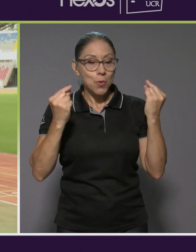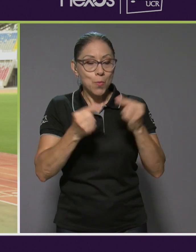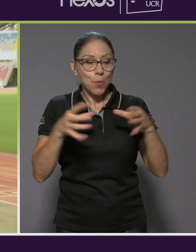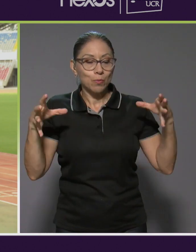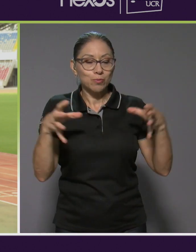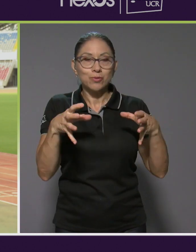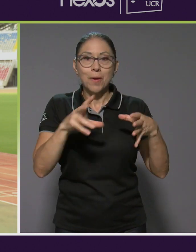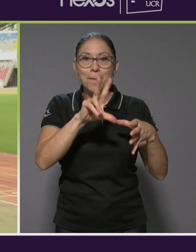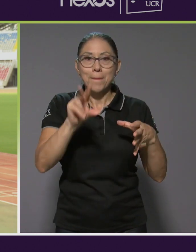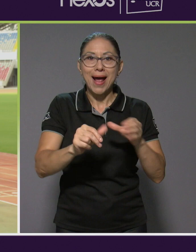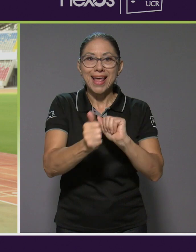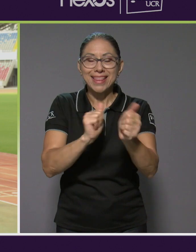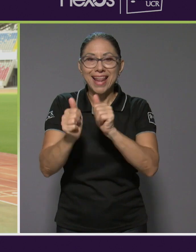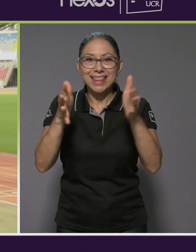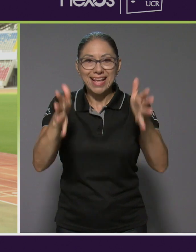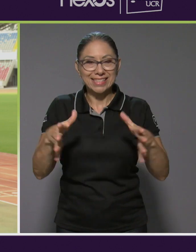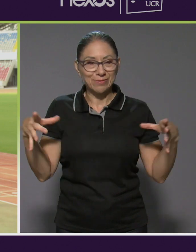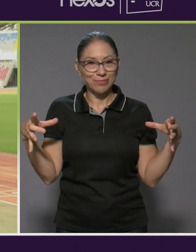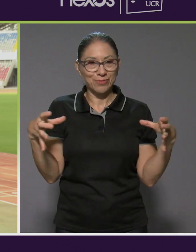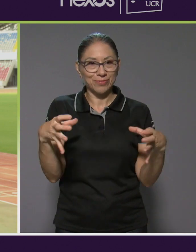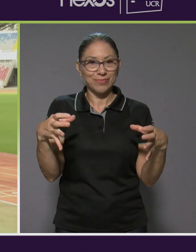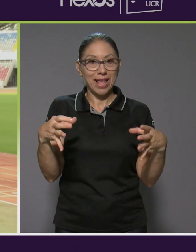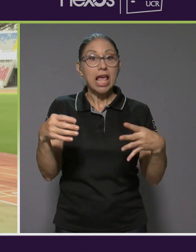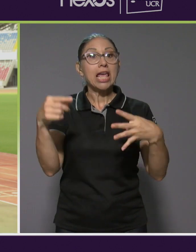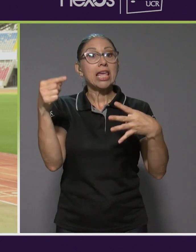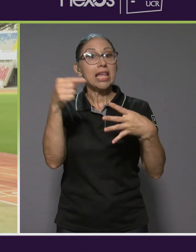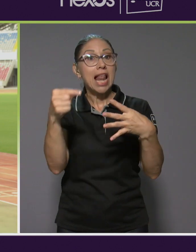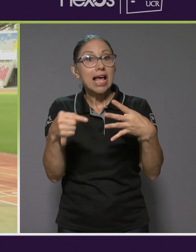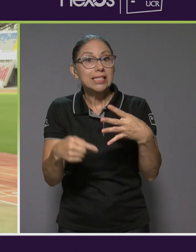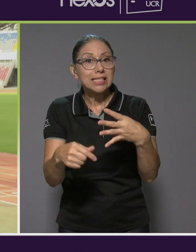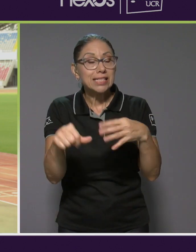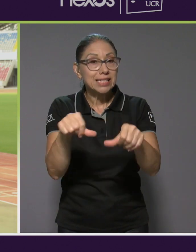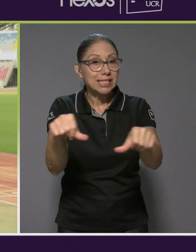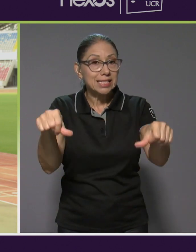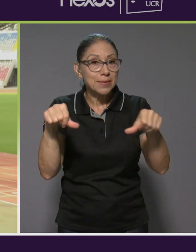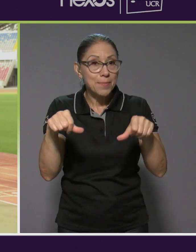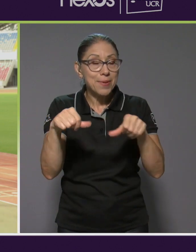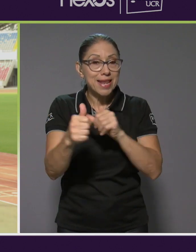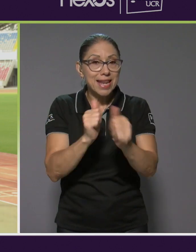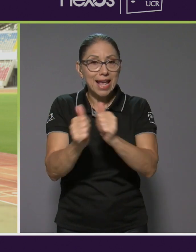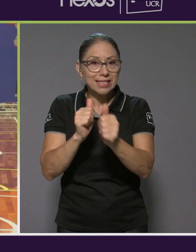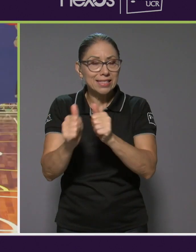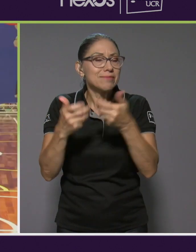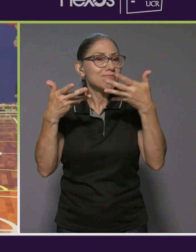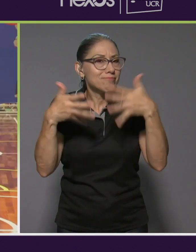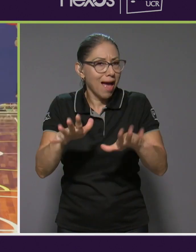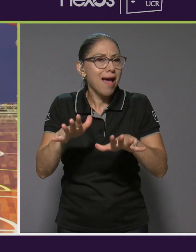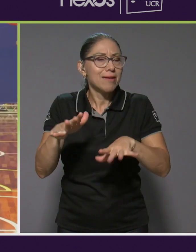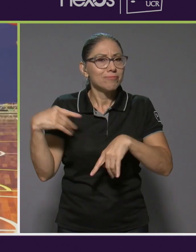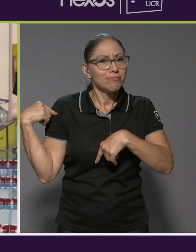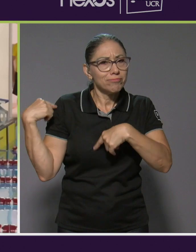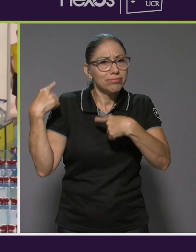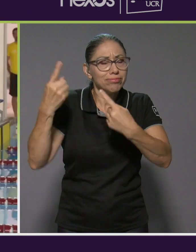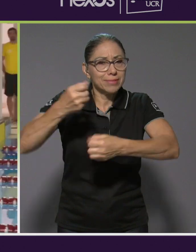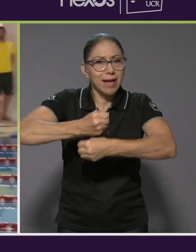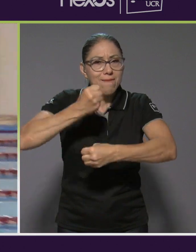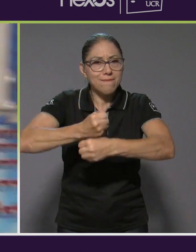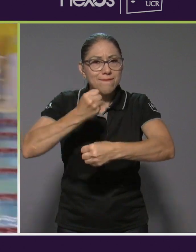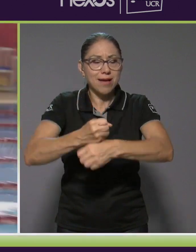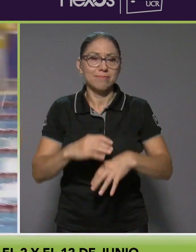las disciplinas, que obviamente son disciplinas que se vienen trabajando desde hace tiempo.